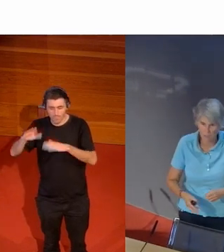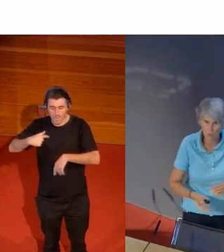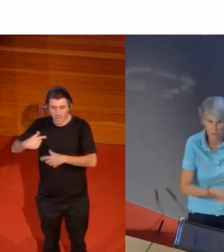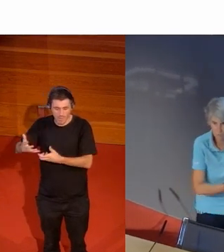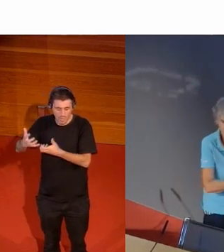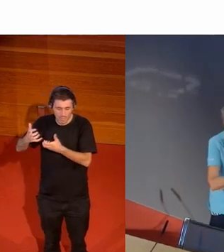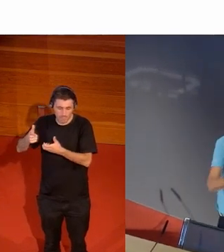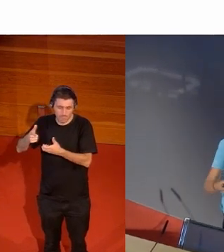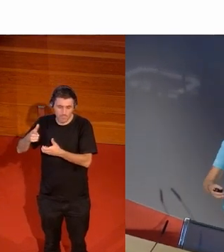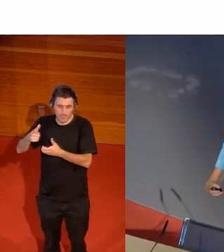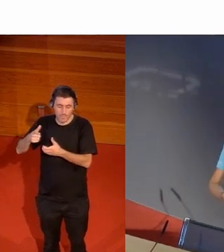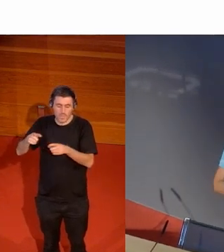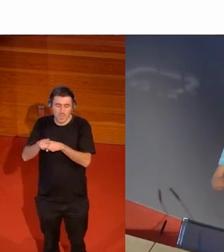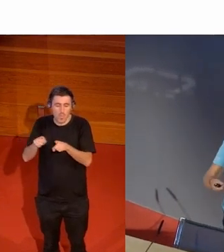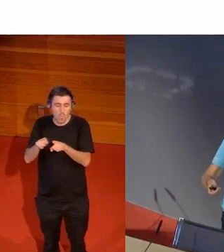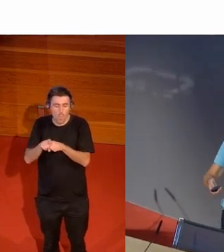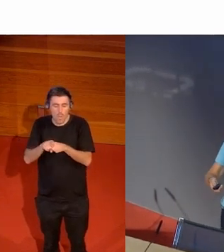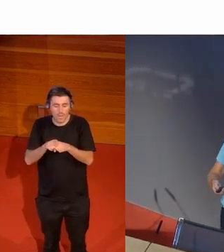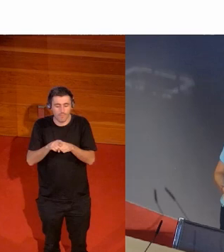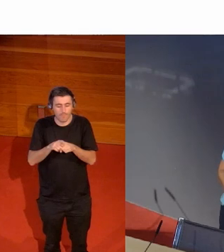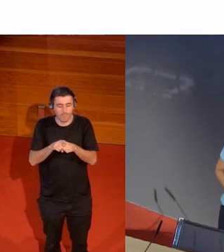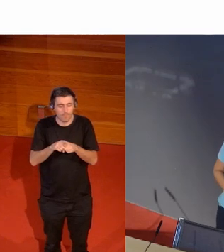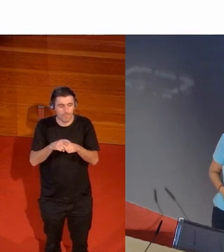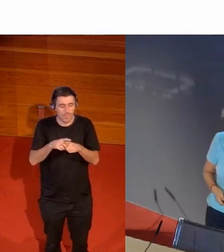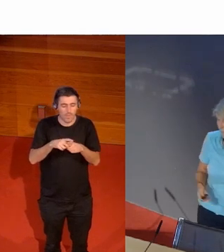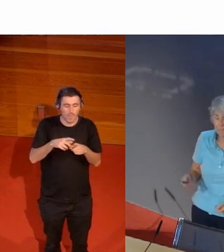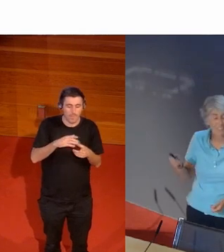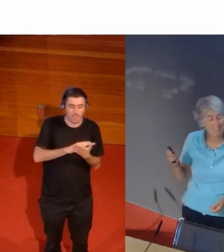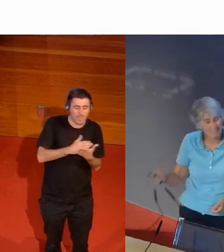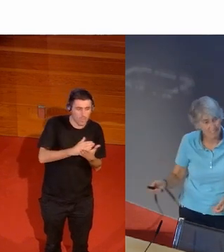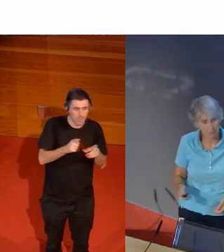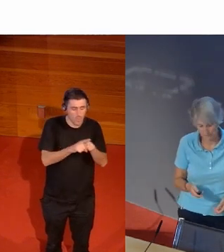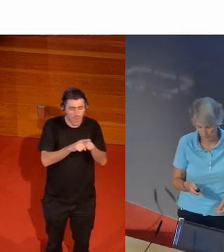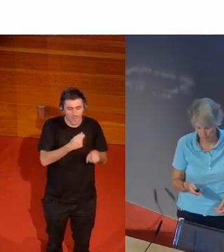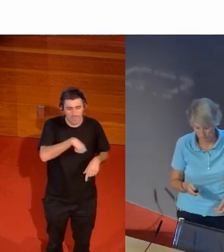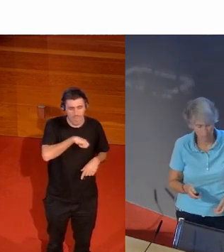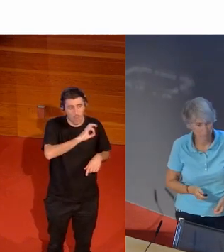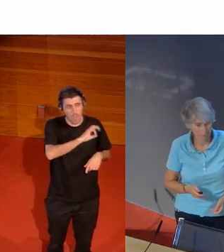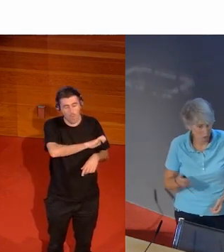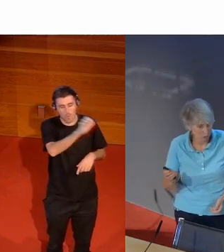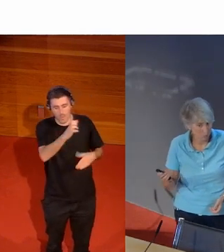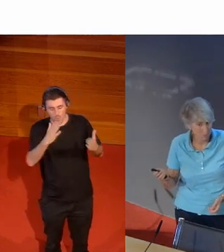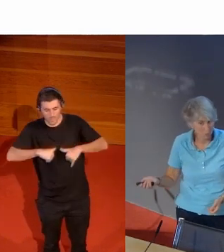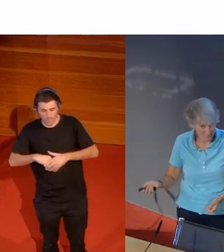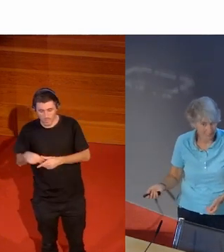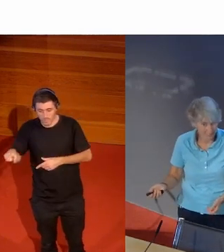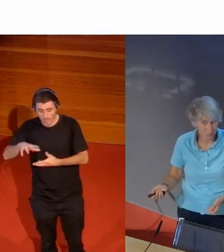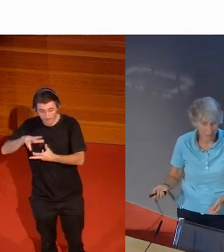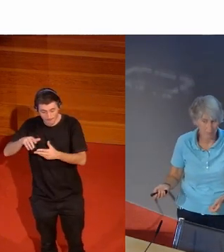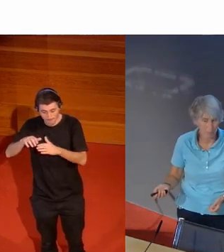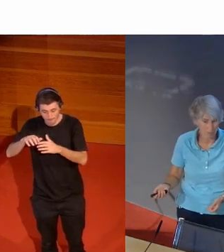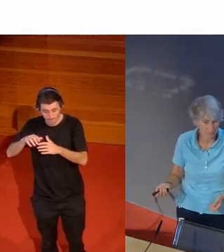tienen los mismos medios que tenemos en la sociedad europea por ejemplo o en los equipos de balonmano y este es el periódico pero si me